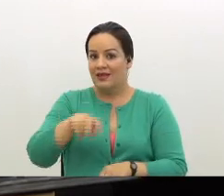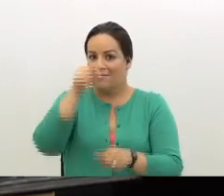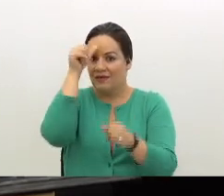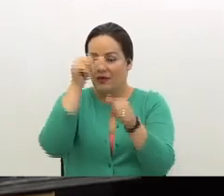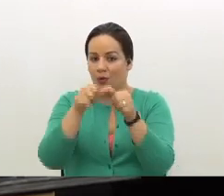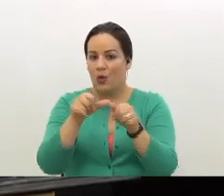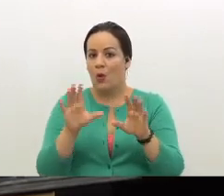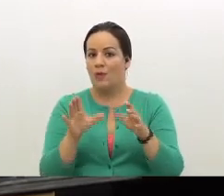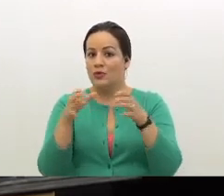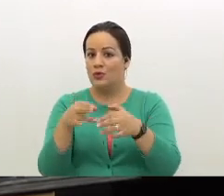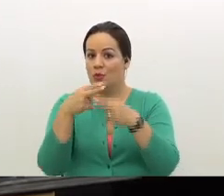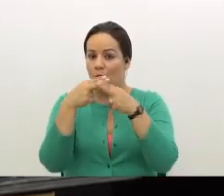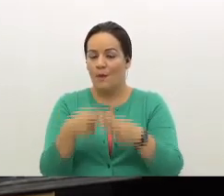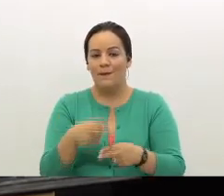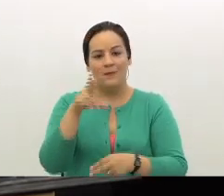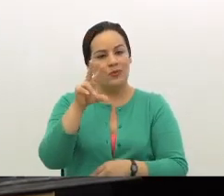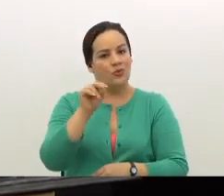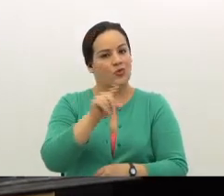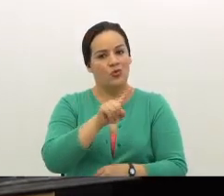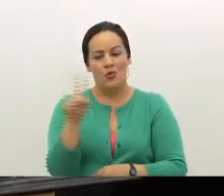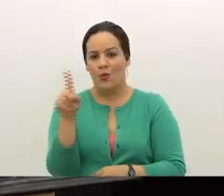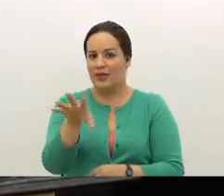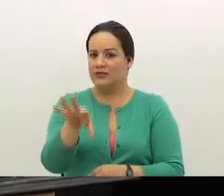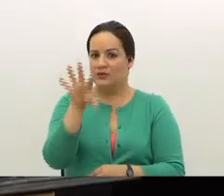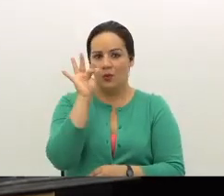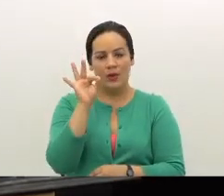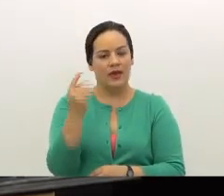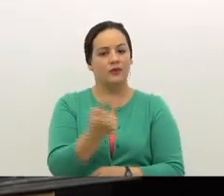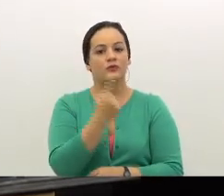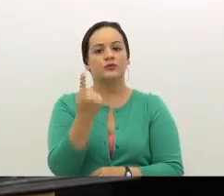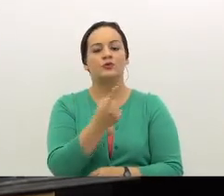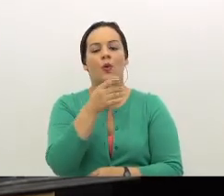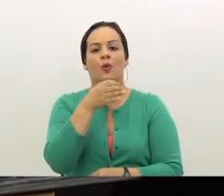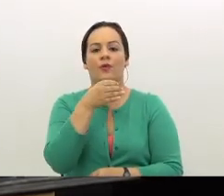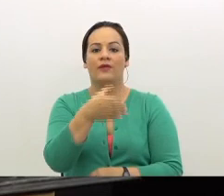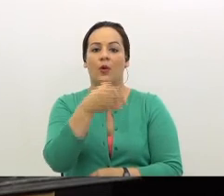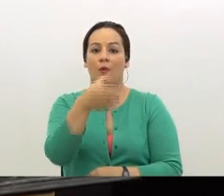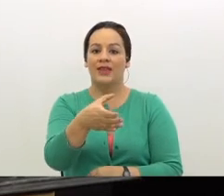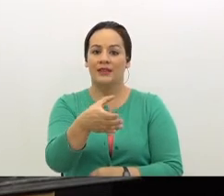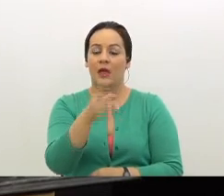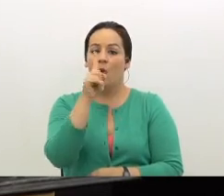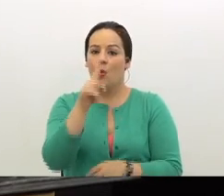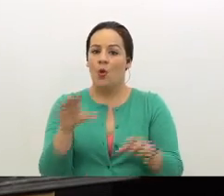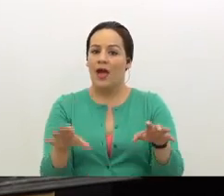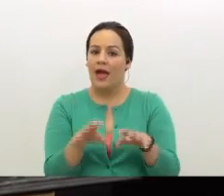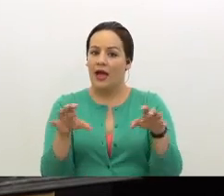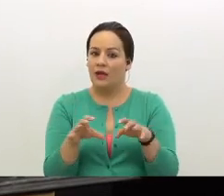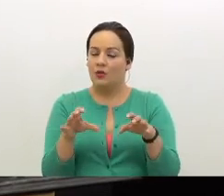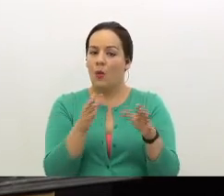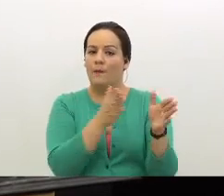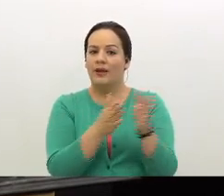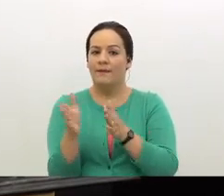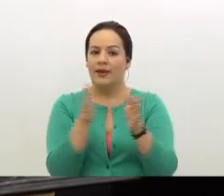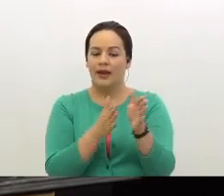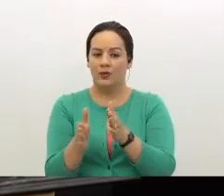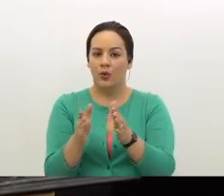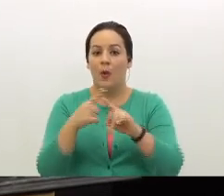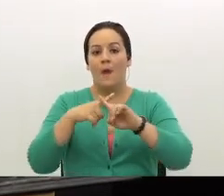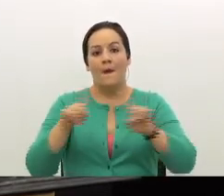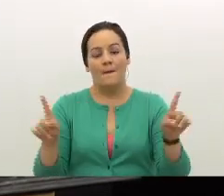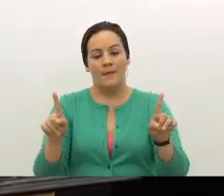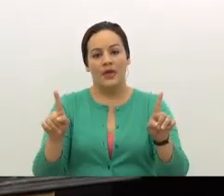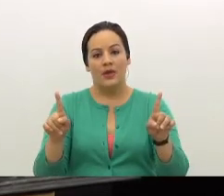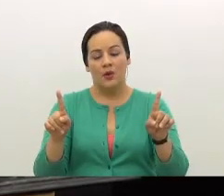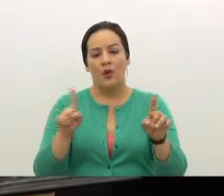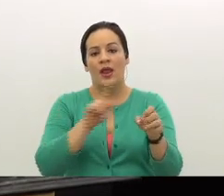Lombramientos no escoge, solo recomienda. Es un acto absolutamente preparatorio, pero la potencia